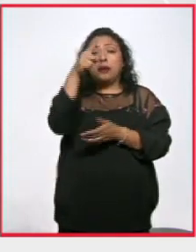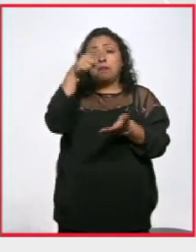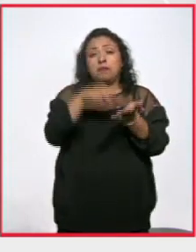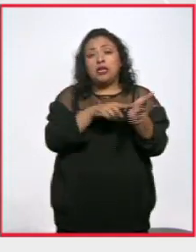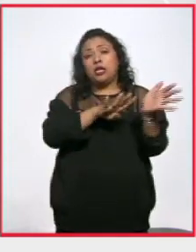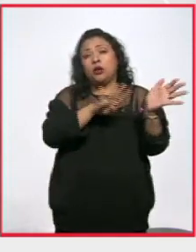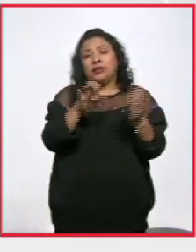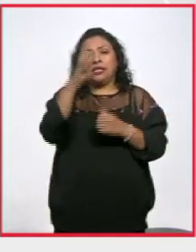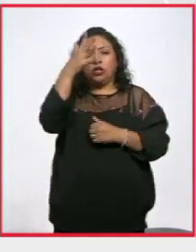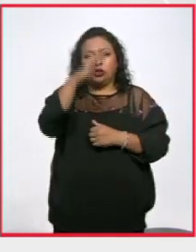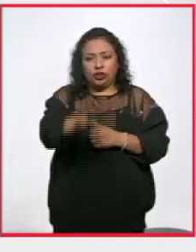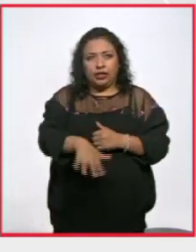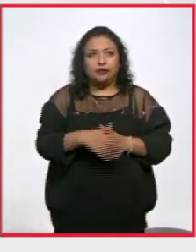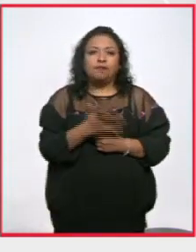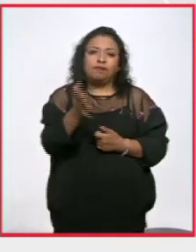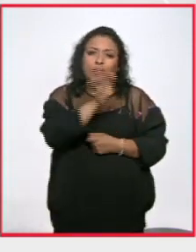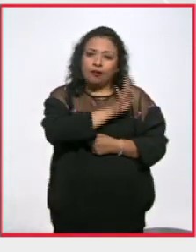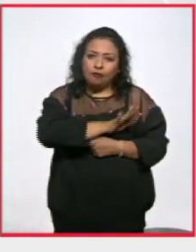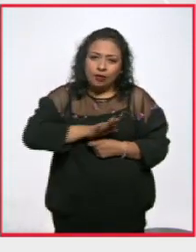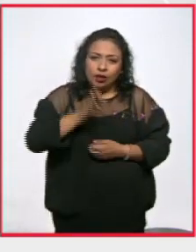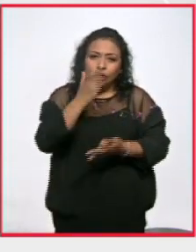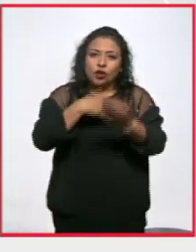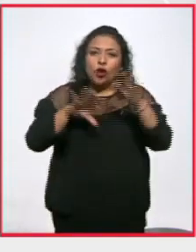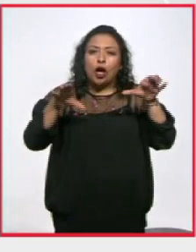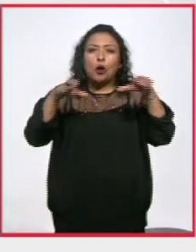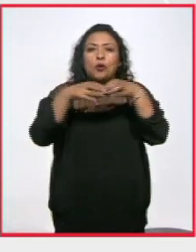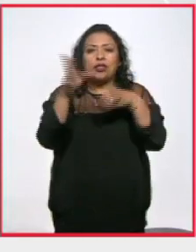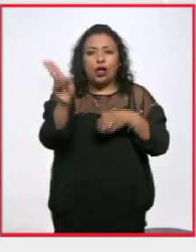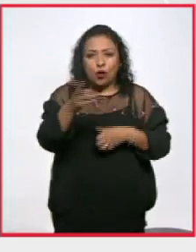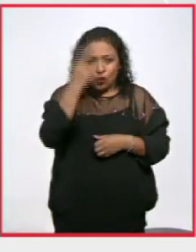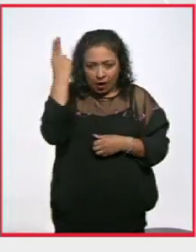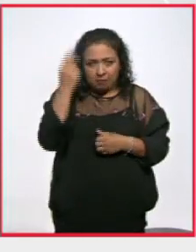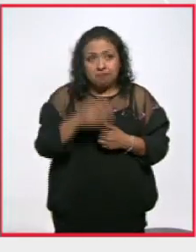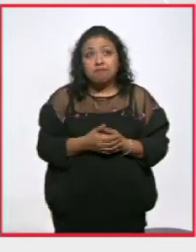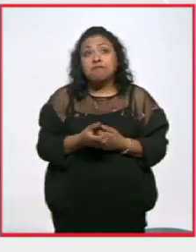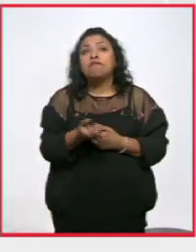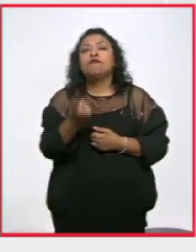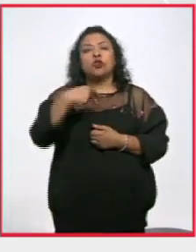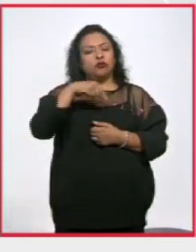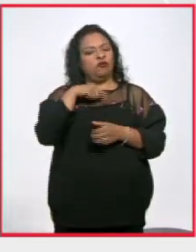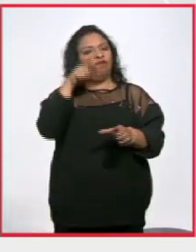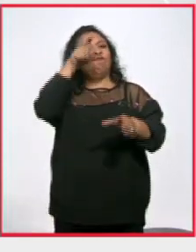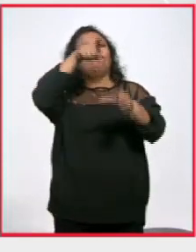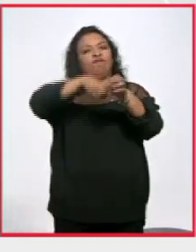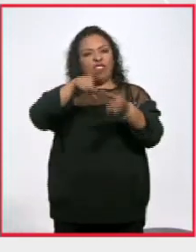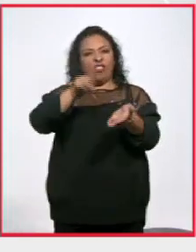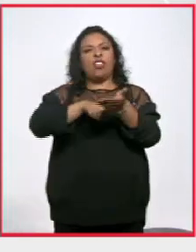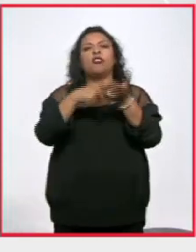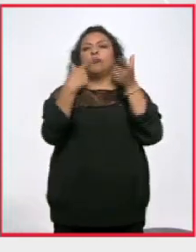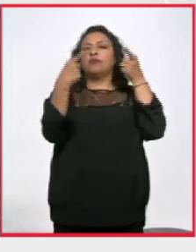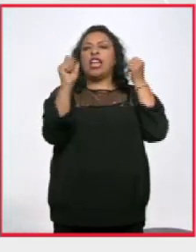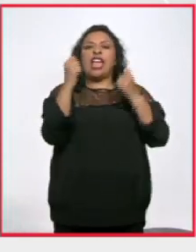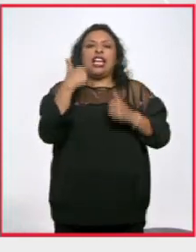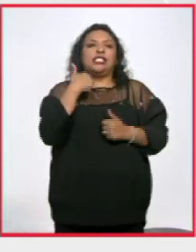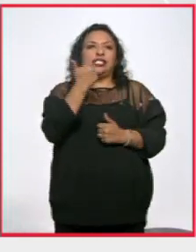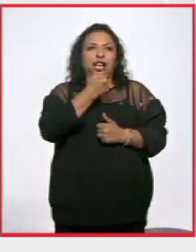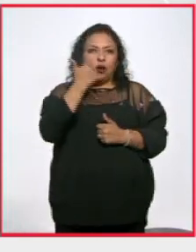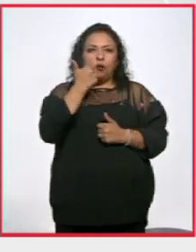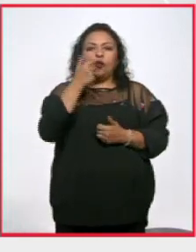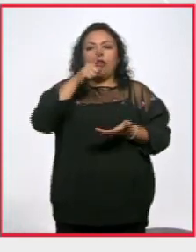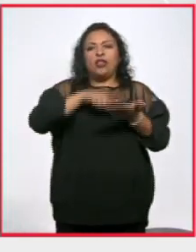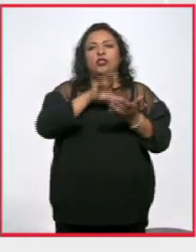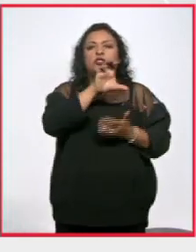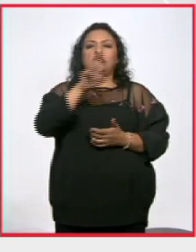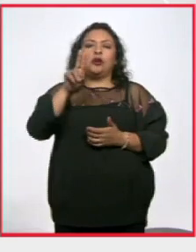1910 enhorabuena a toda la comunidad universitaria y los que somos decía Sanatito Julio hechos